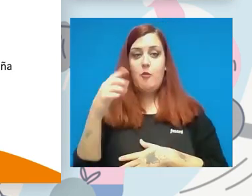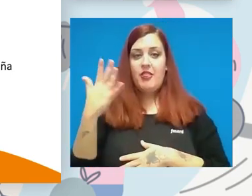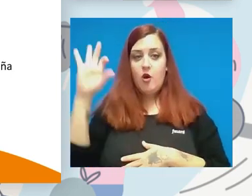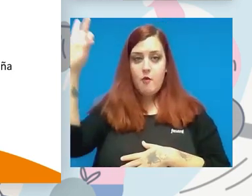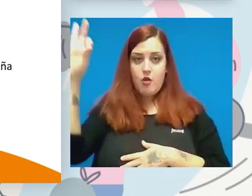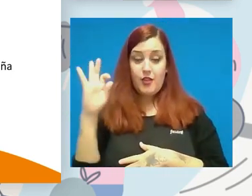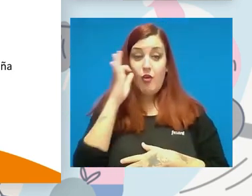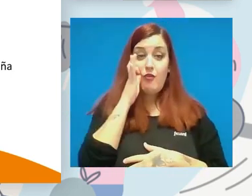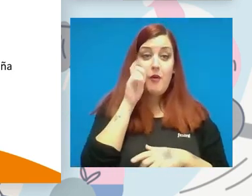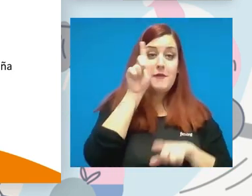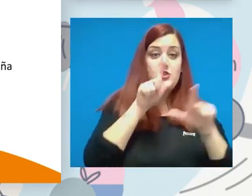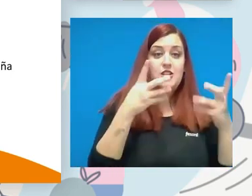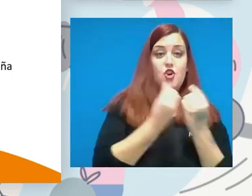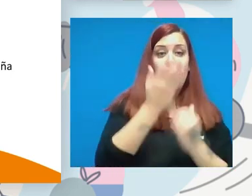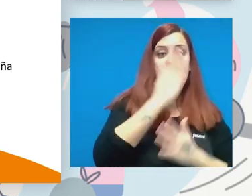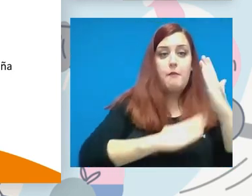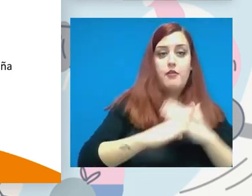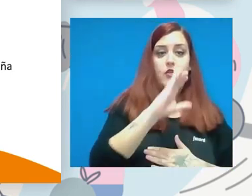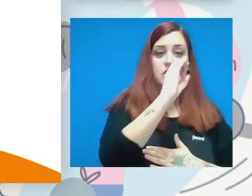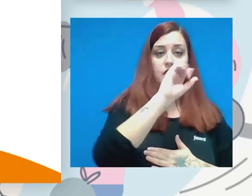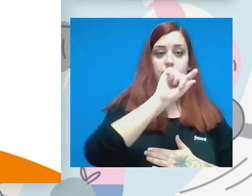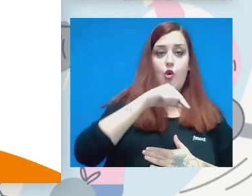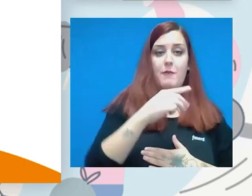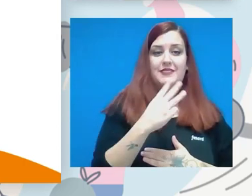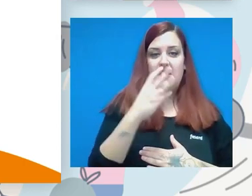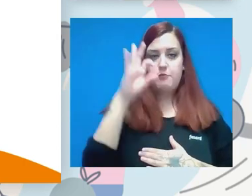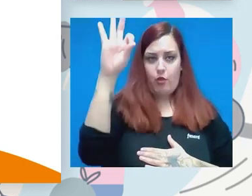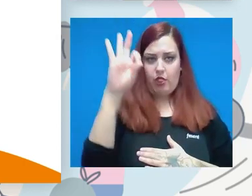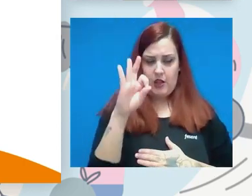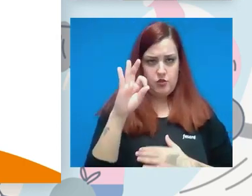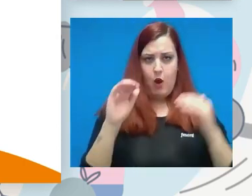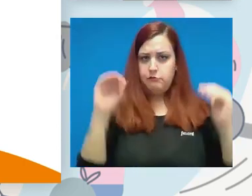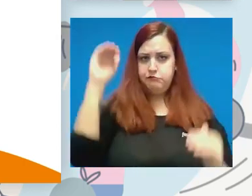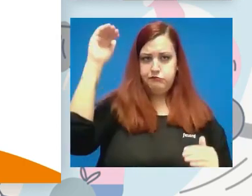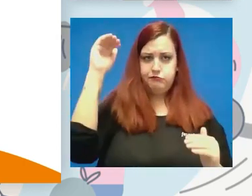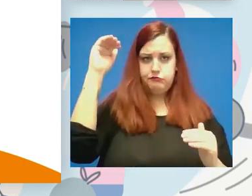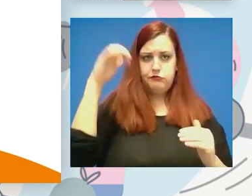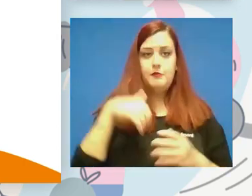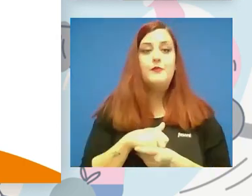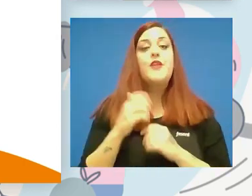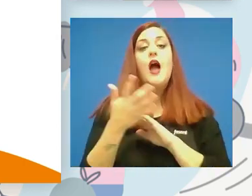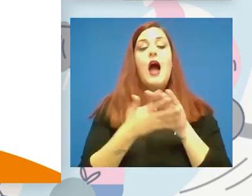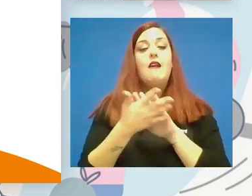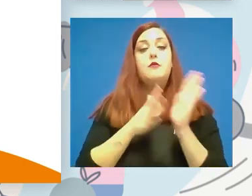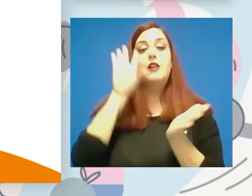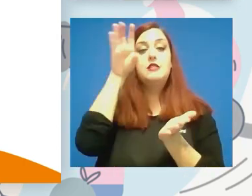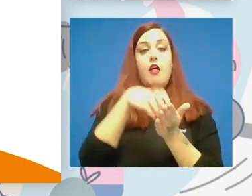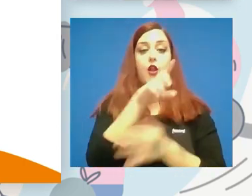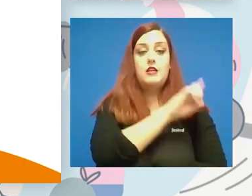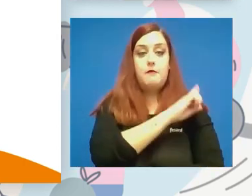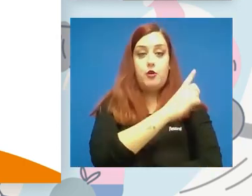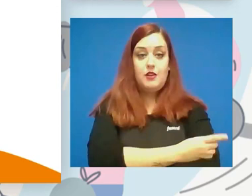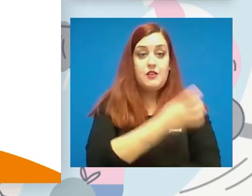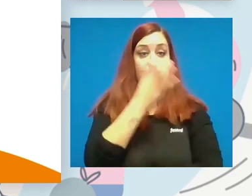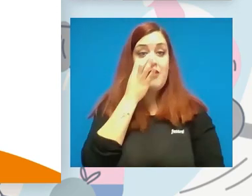las personas con discapacidad son solamente el 0,3%. Hablábamos antes de las instalaciones deportivas, que no son